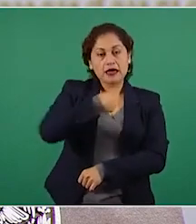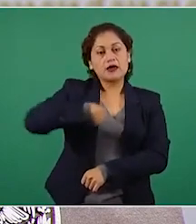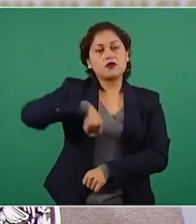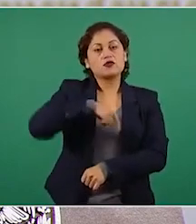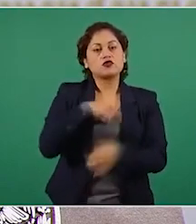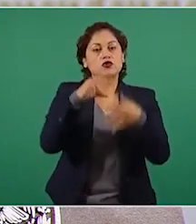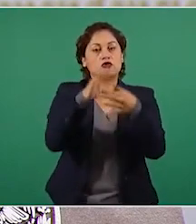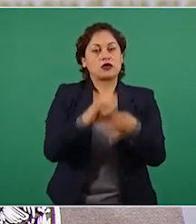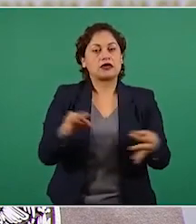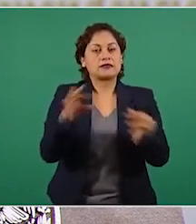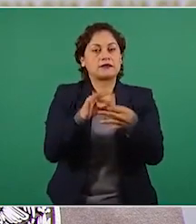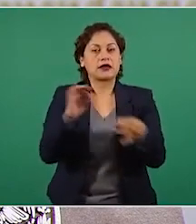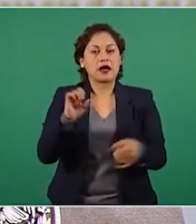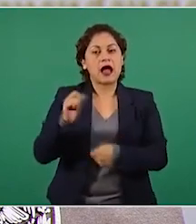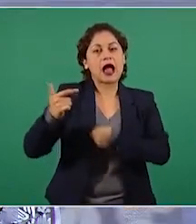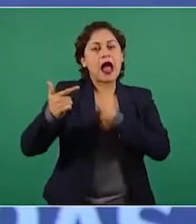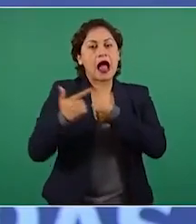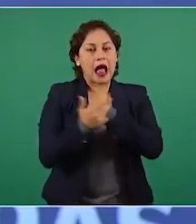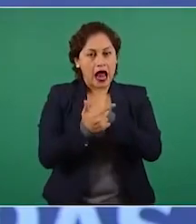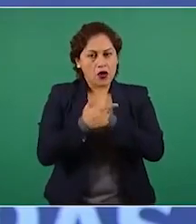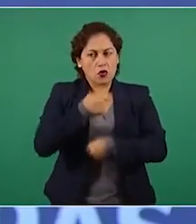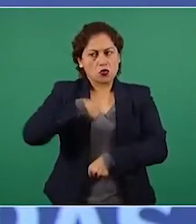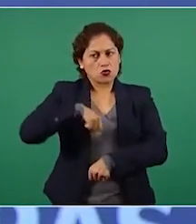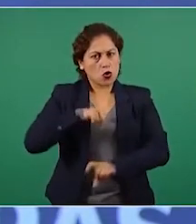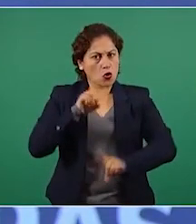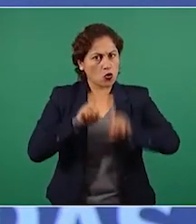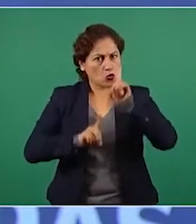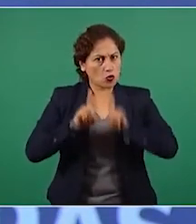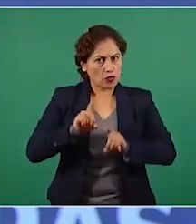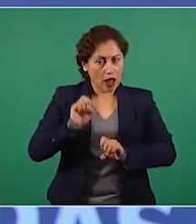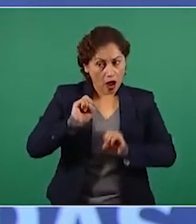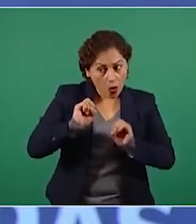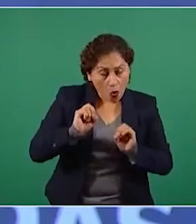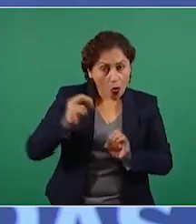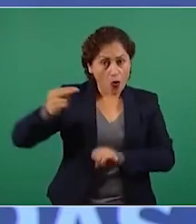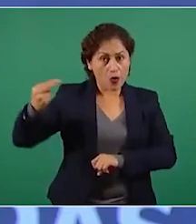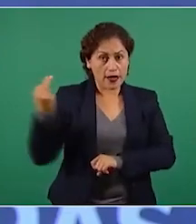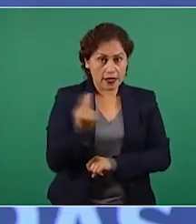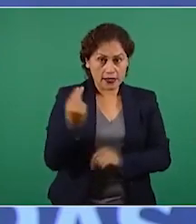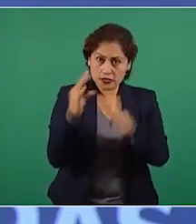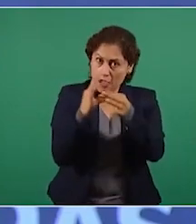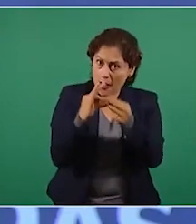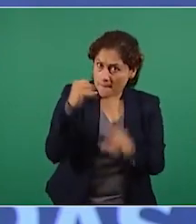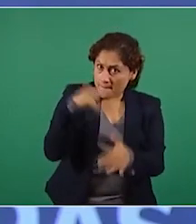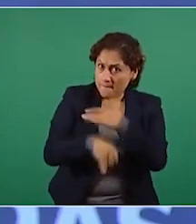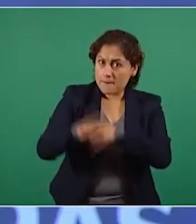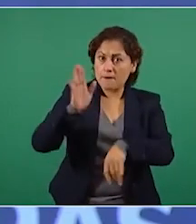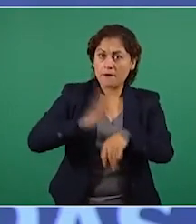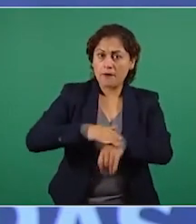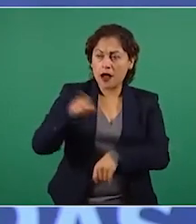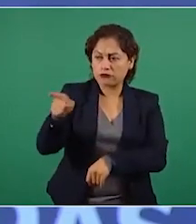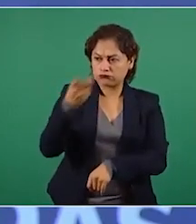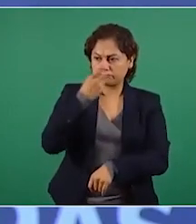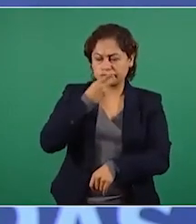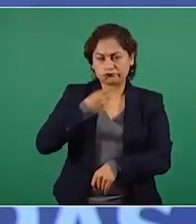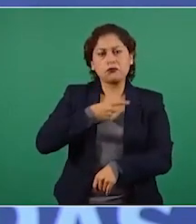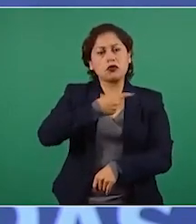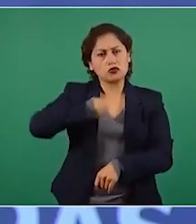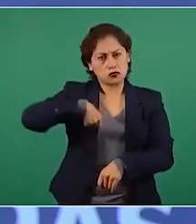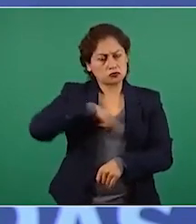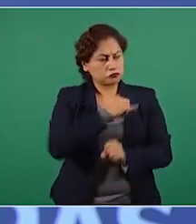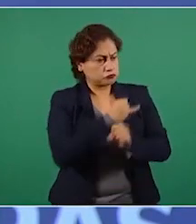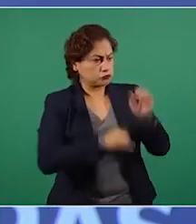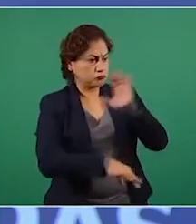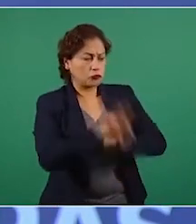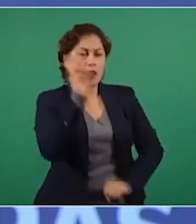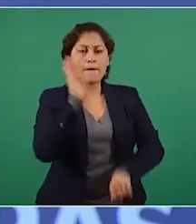locución son imprecisos o requieren de alguna aclaración, siempre estaremos dispuestos a reconocerlo. Pero no es